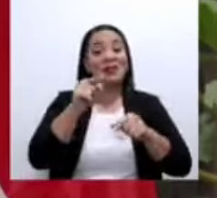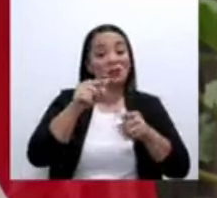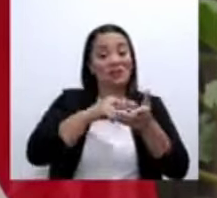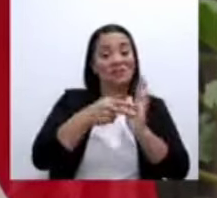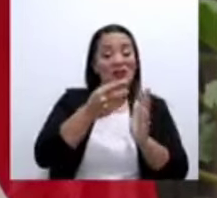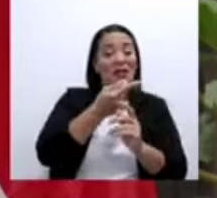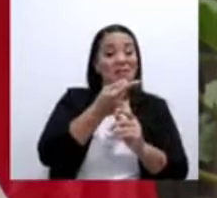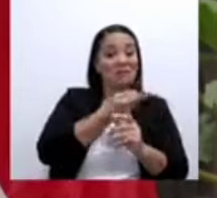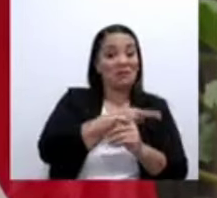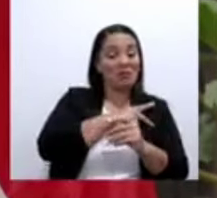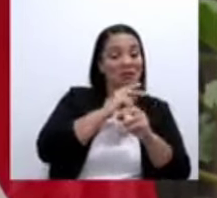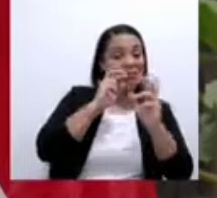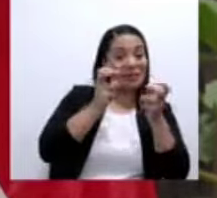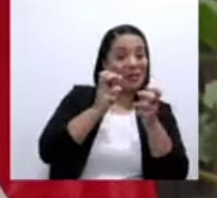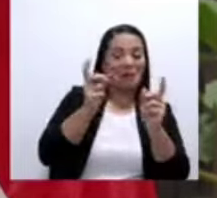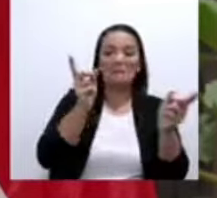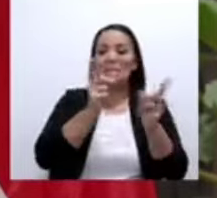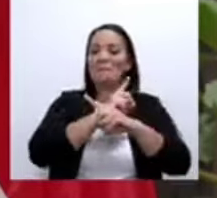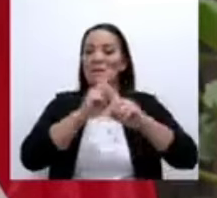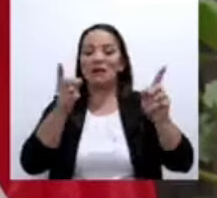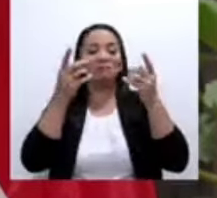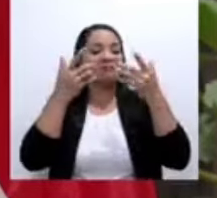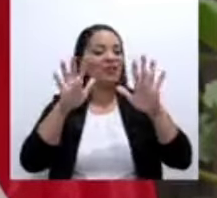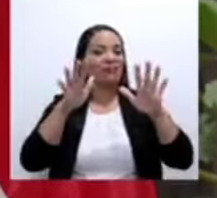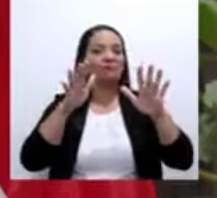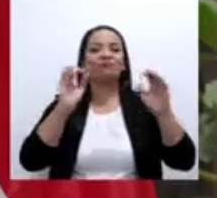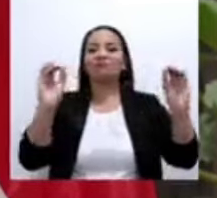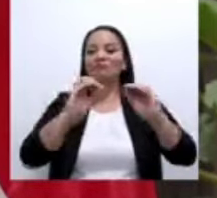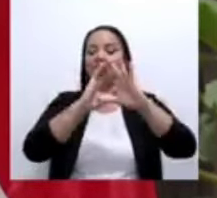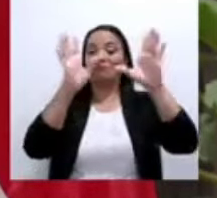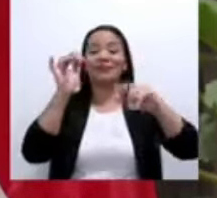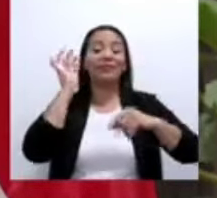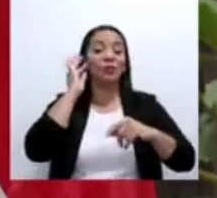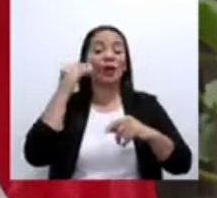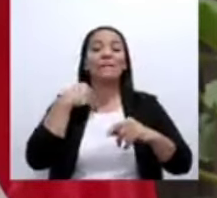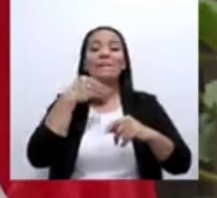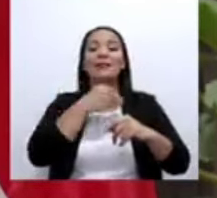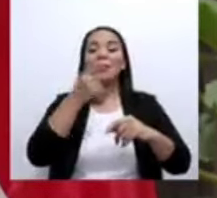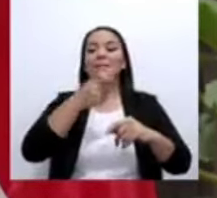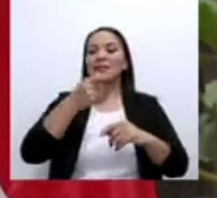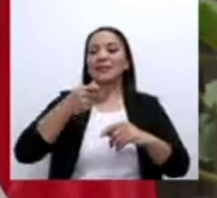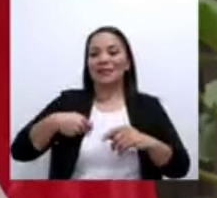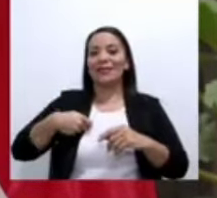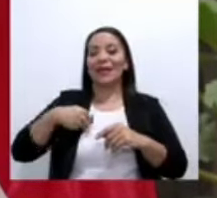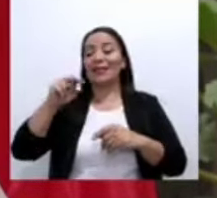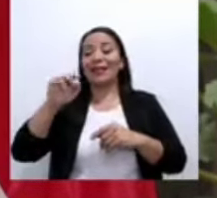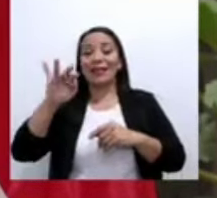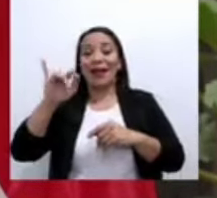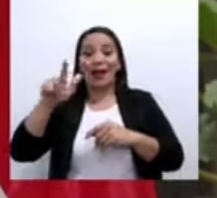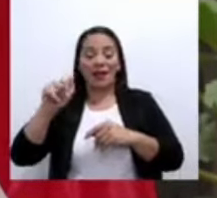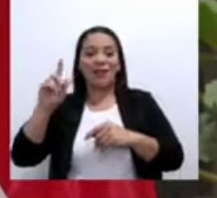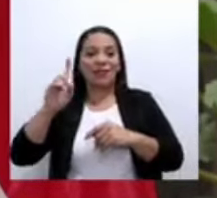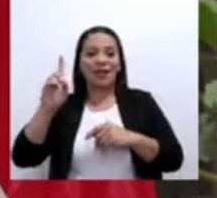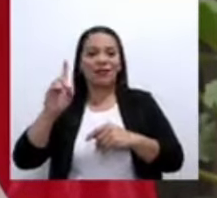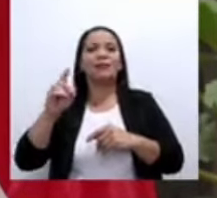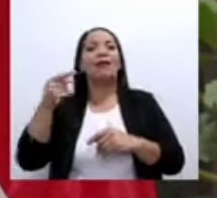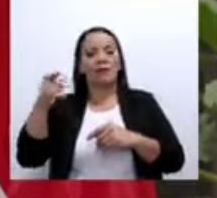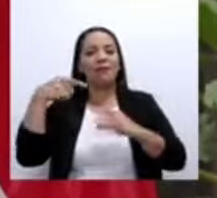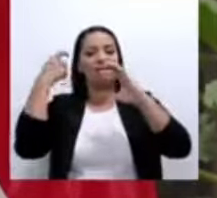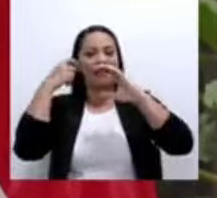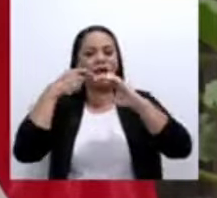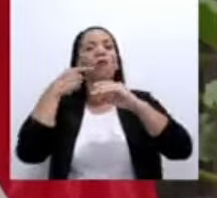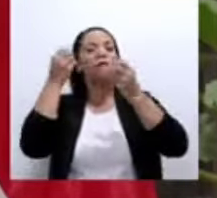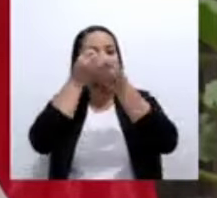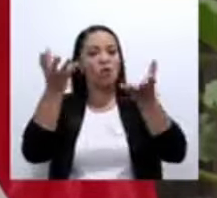ya quedó claro, la señora ministra de la presidencia ayer le dijo a doña Gloria que había mentido con